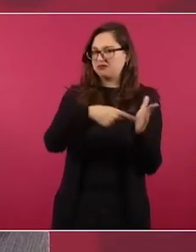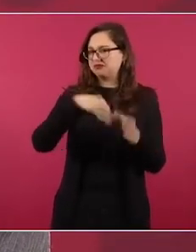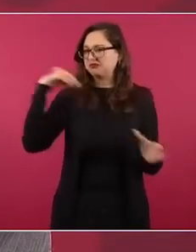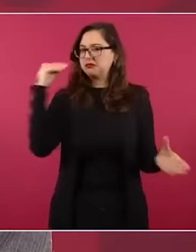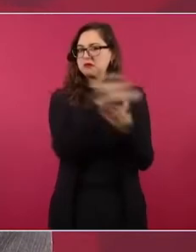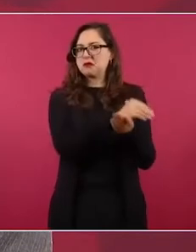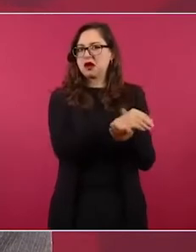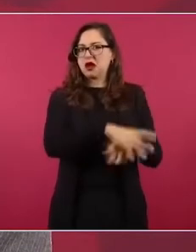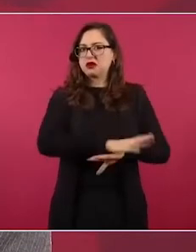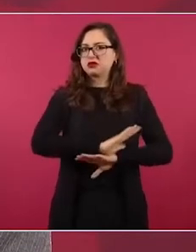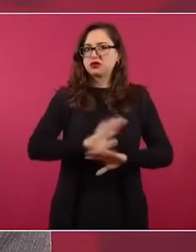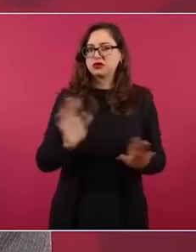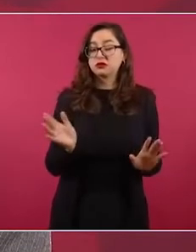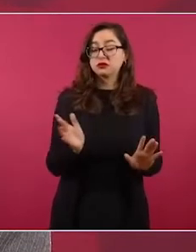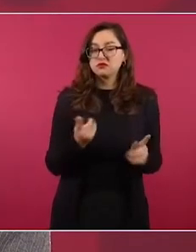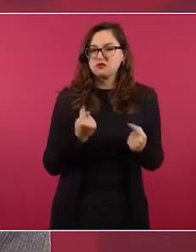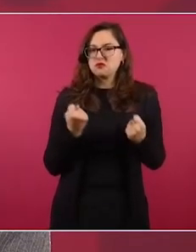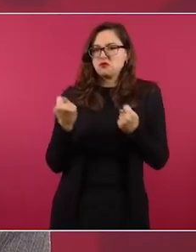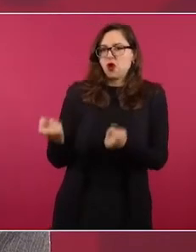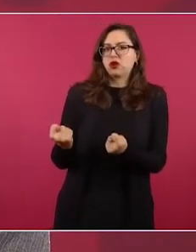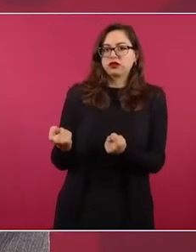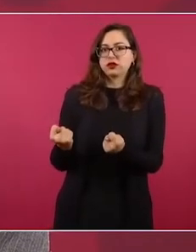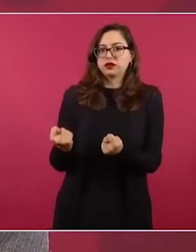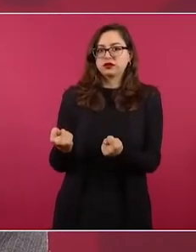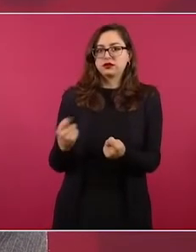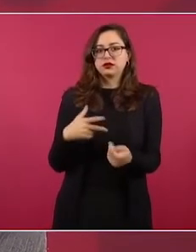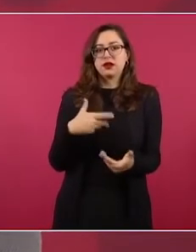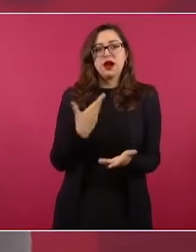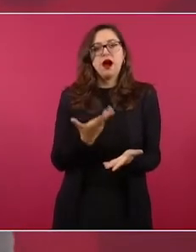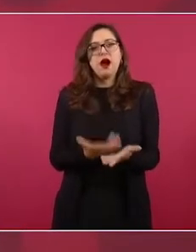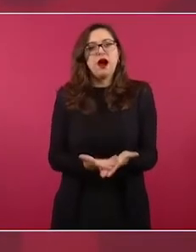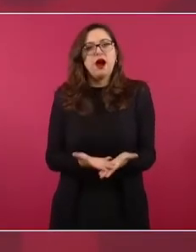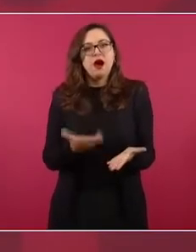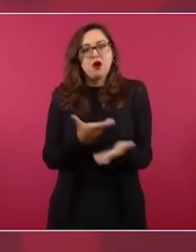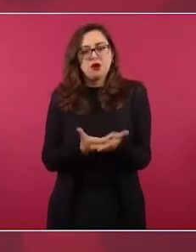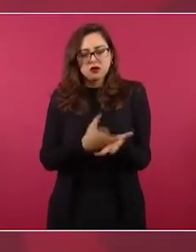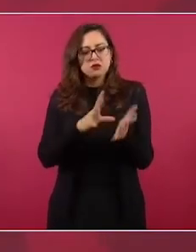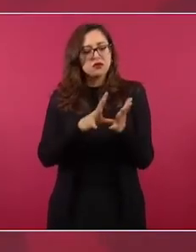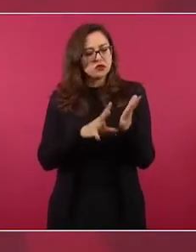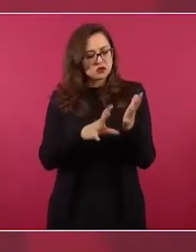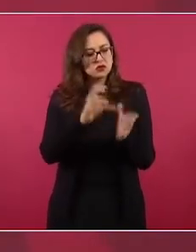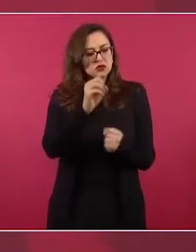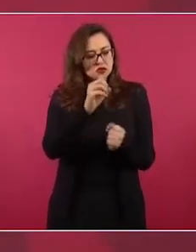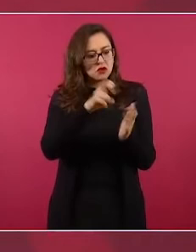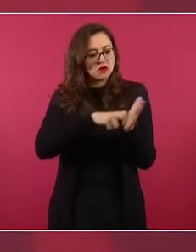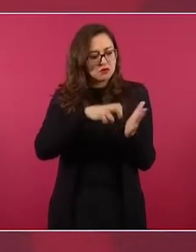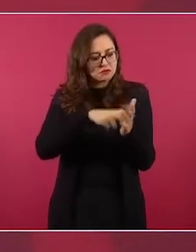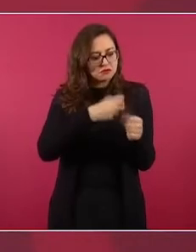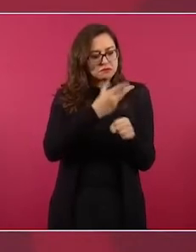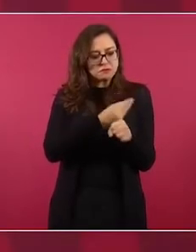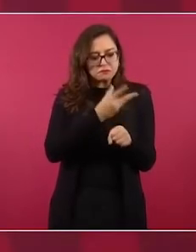y se vuelven defensores,